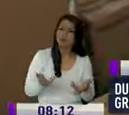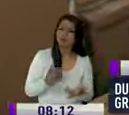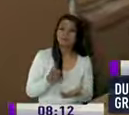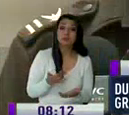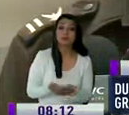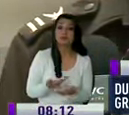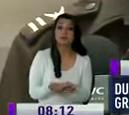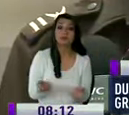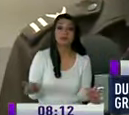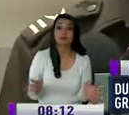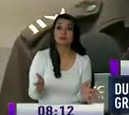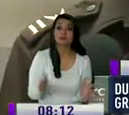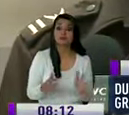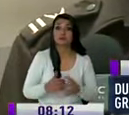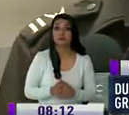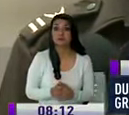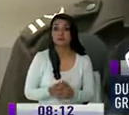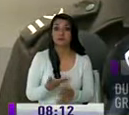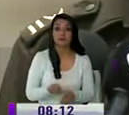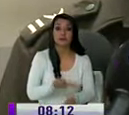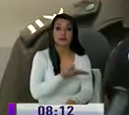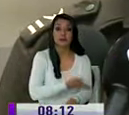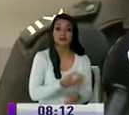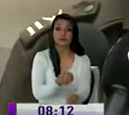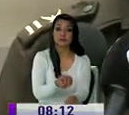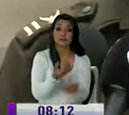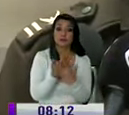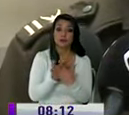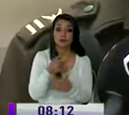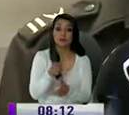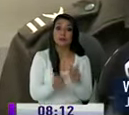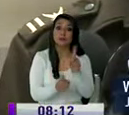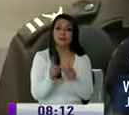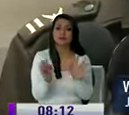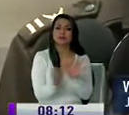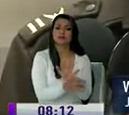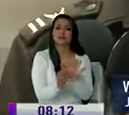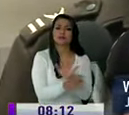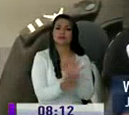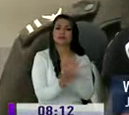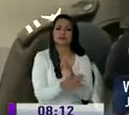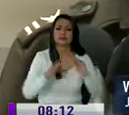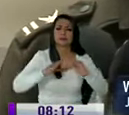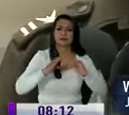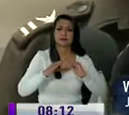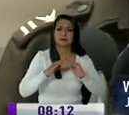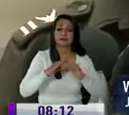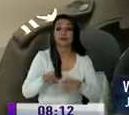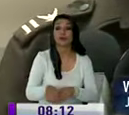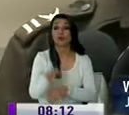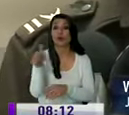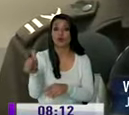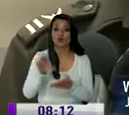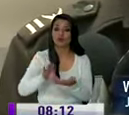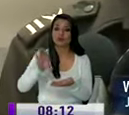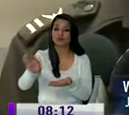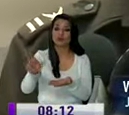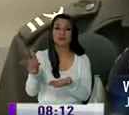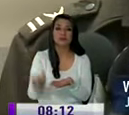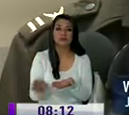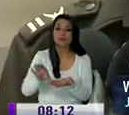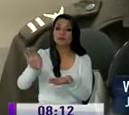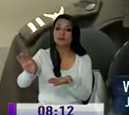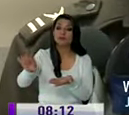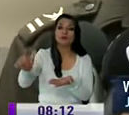justificar. Nosotros tenemos conocimiento estos señores acopiaban acá luego hay los subdistribuidores en cada uno de los sectores